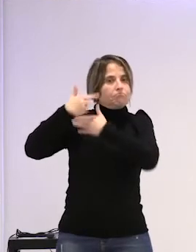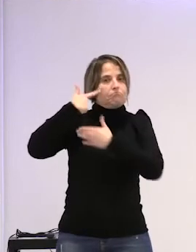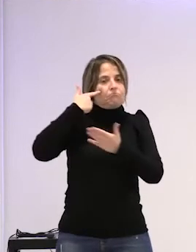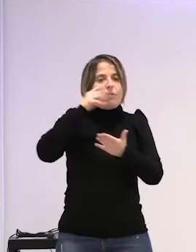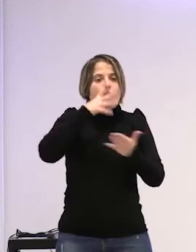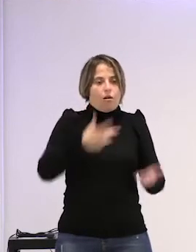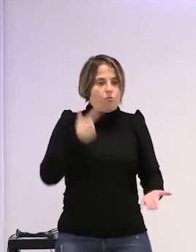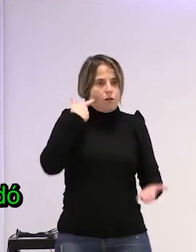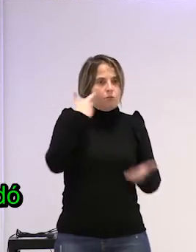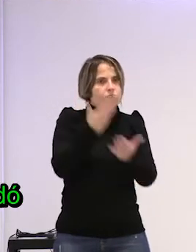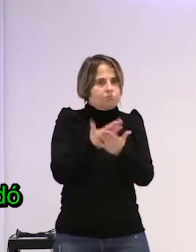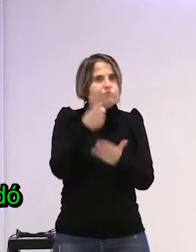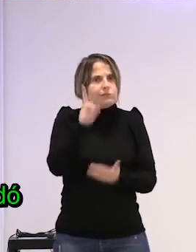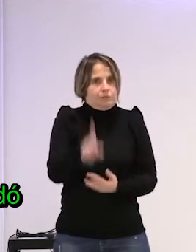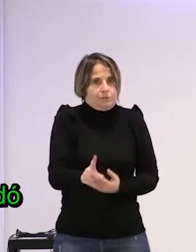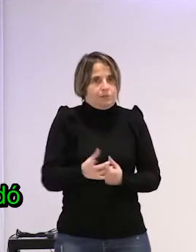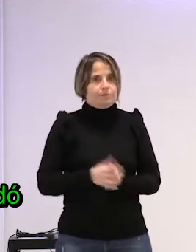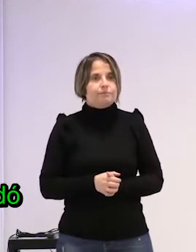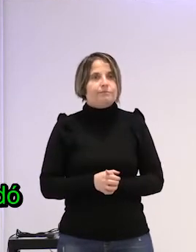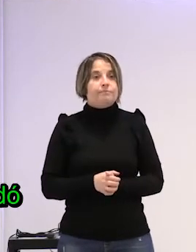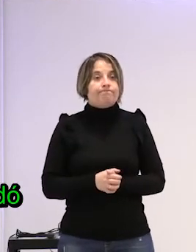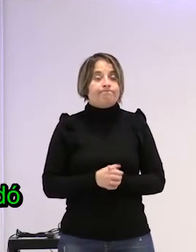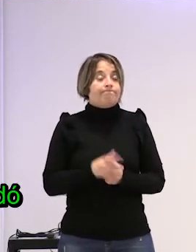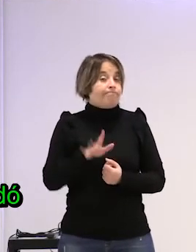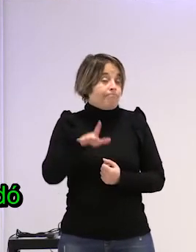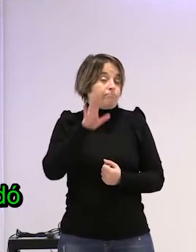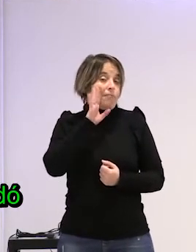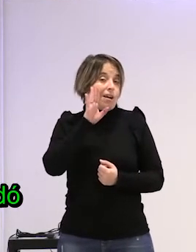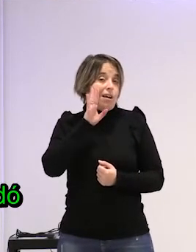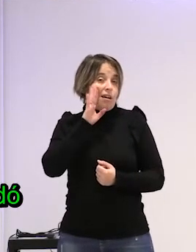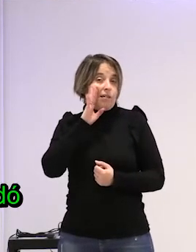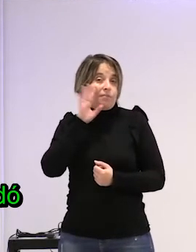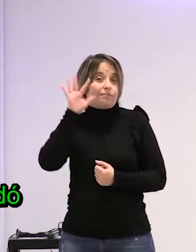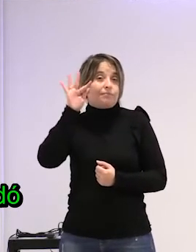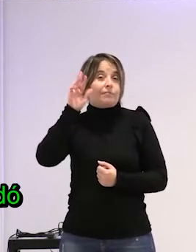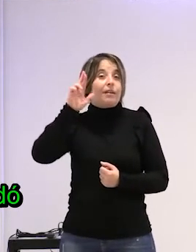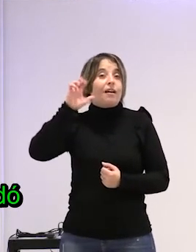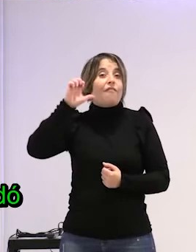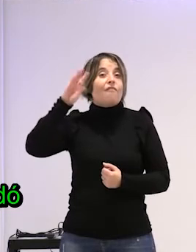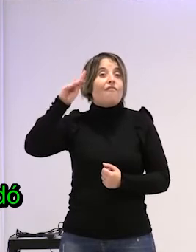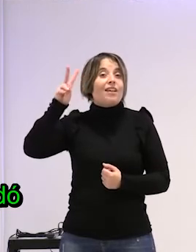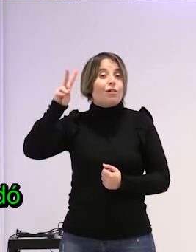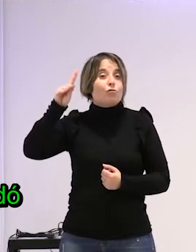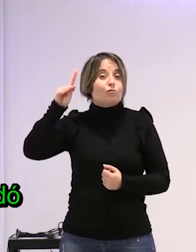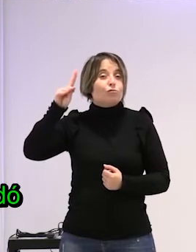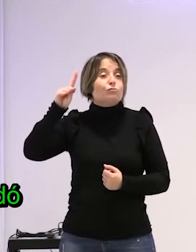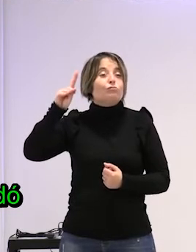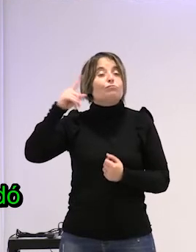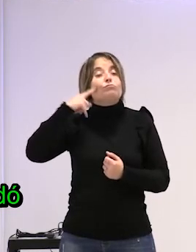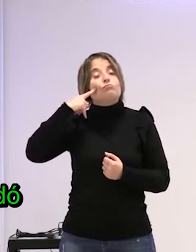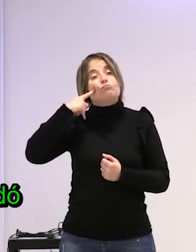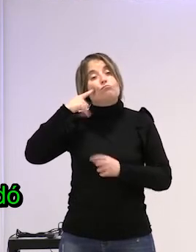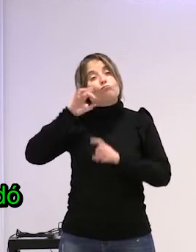hasta ahora por lo cual como ven en este discurso quedó en la psicología claramente